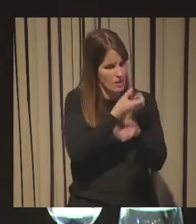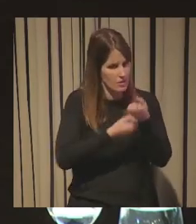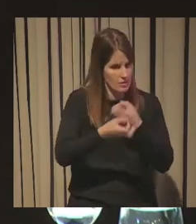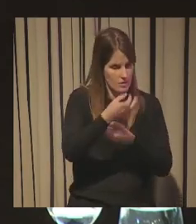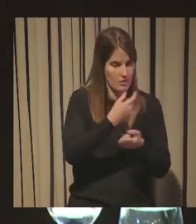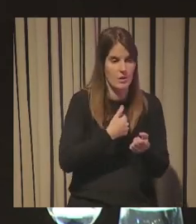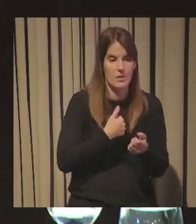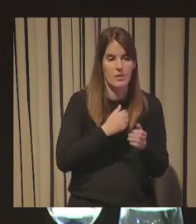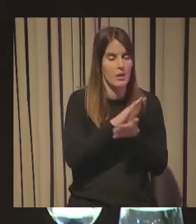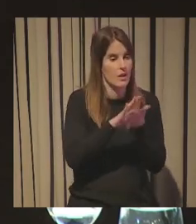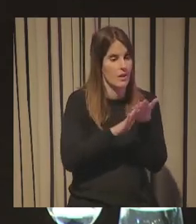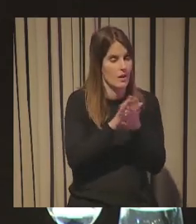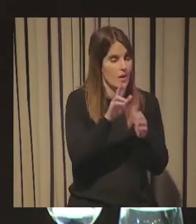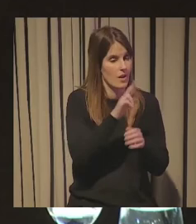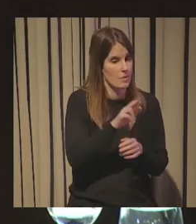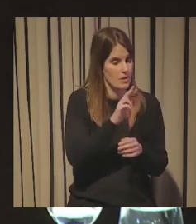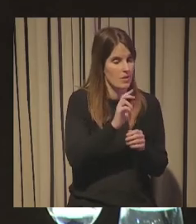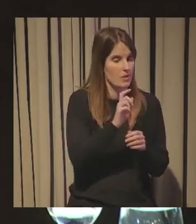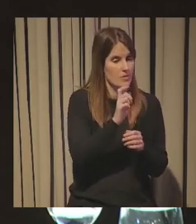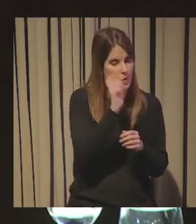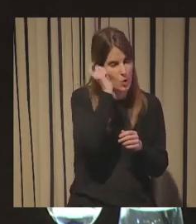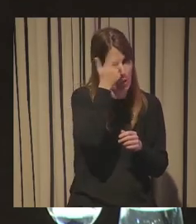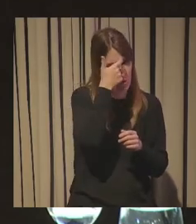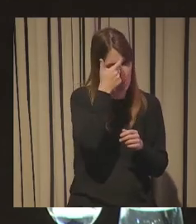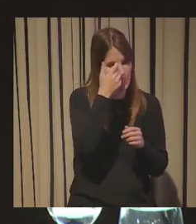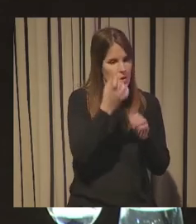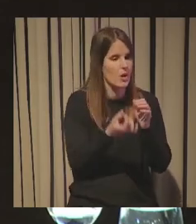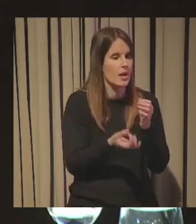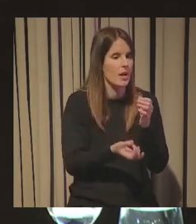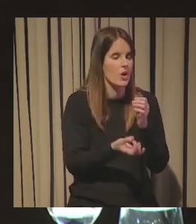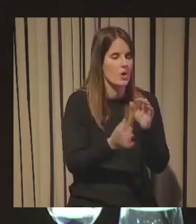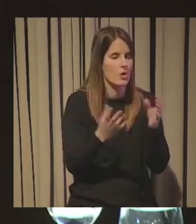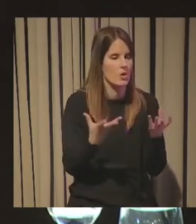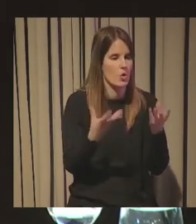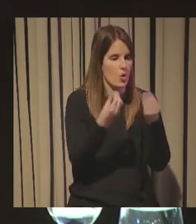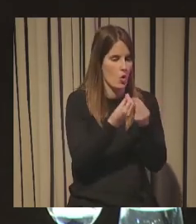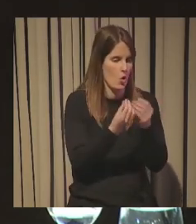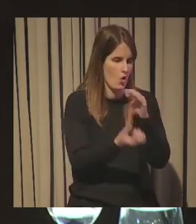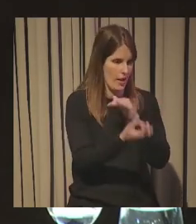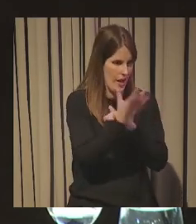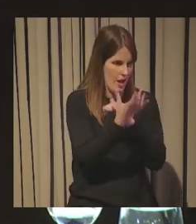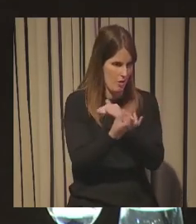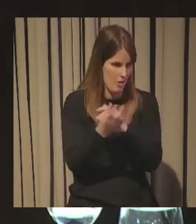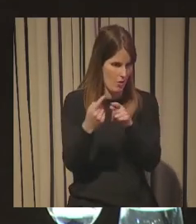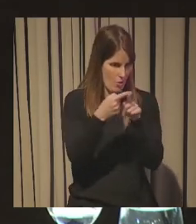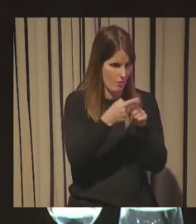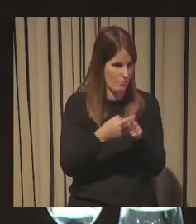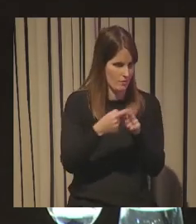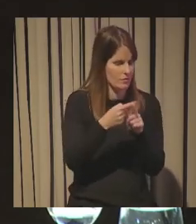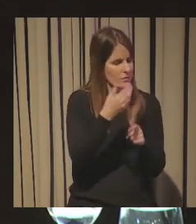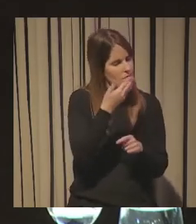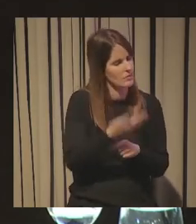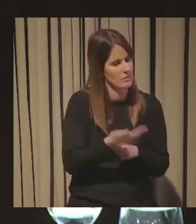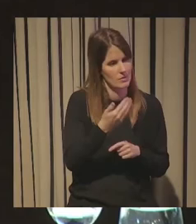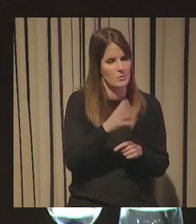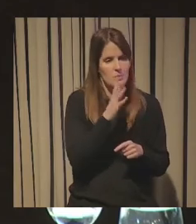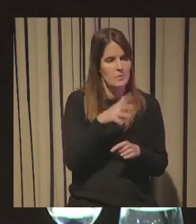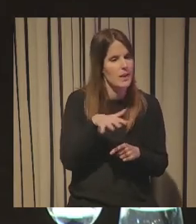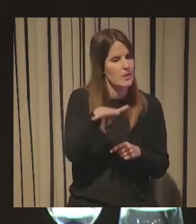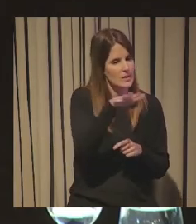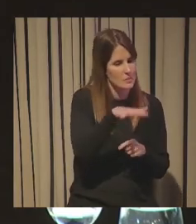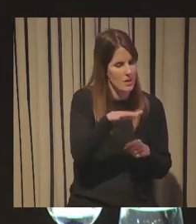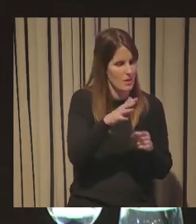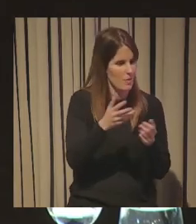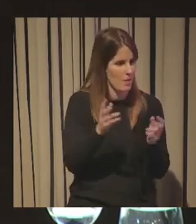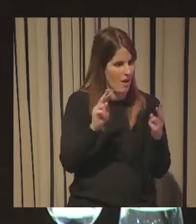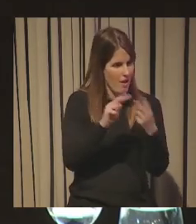-creación porque entiendo que la transformación ya no es departamental la transformación tiene que ser transversal en las organizaciones y conseguir esos espacios pues bueno pues